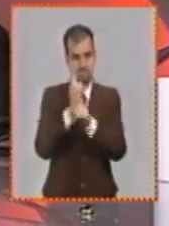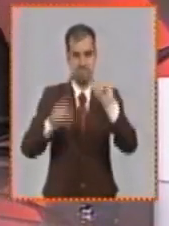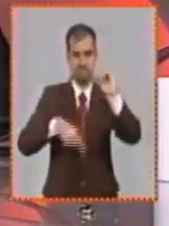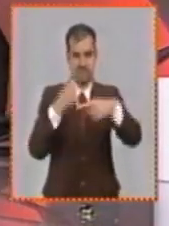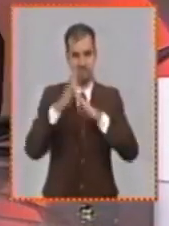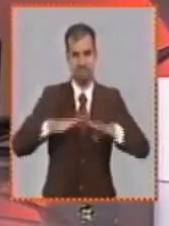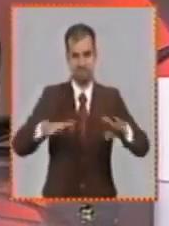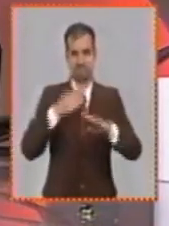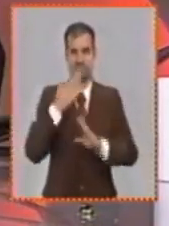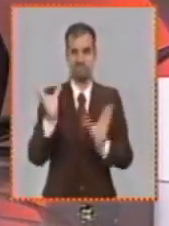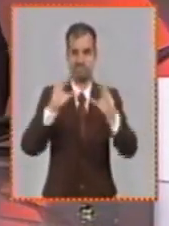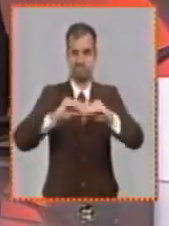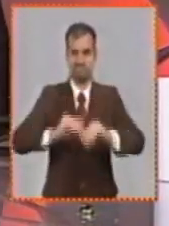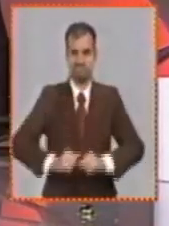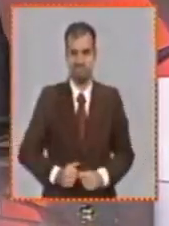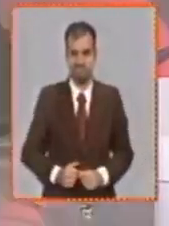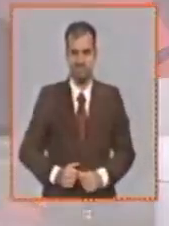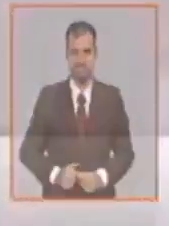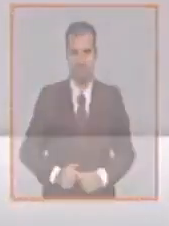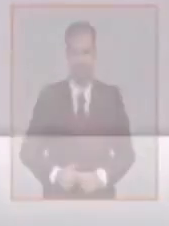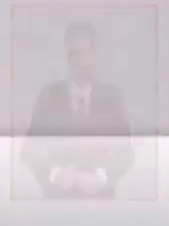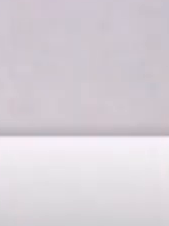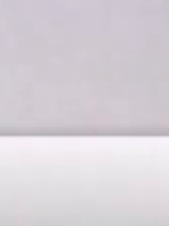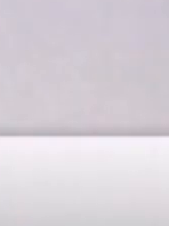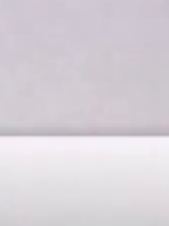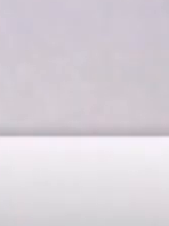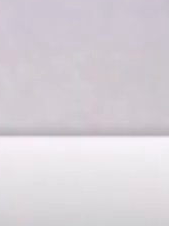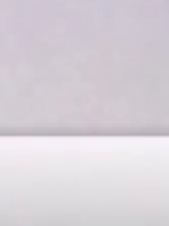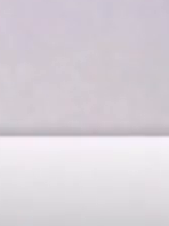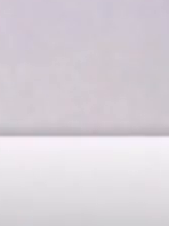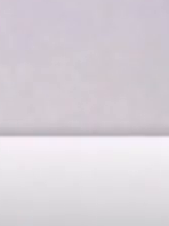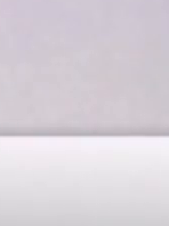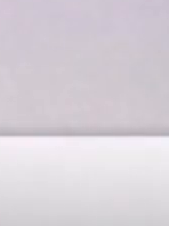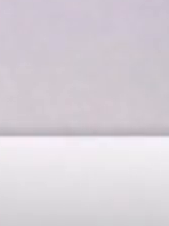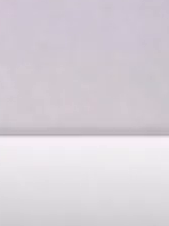así que nos vemos mañana en mesa redonda buenas noches gracias todos todos a